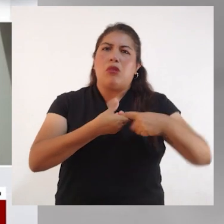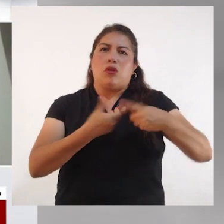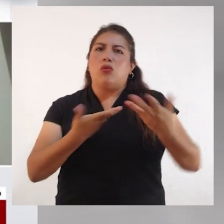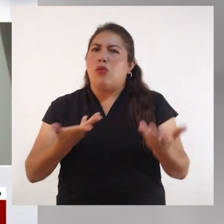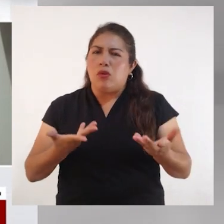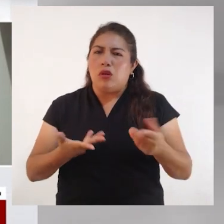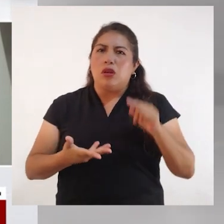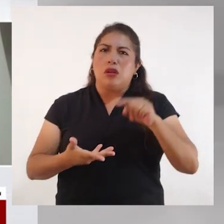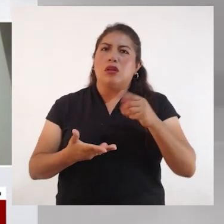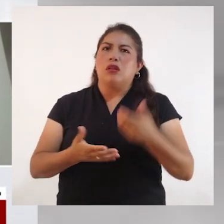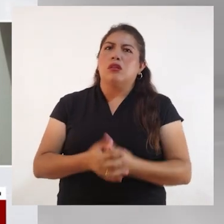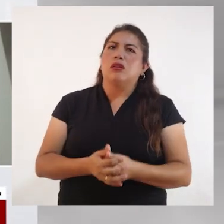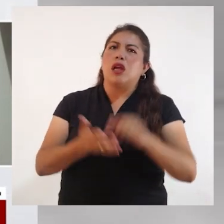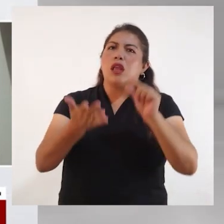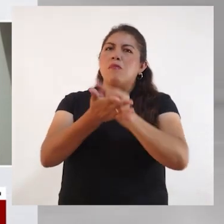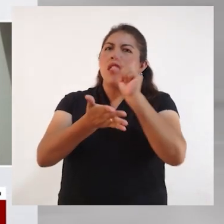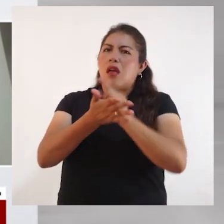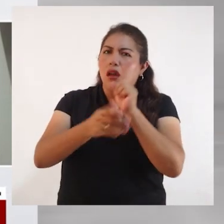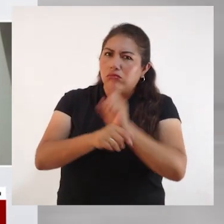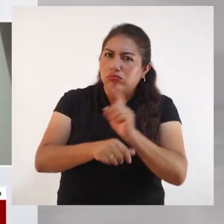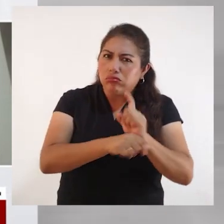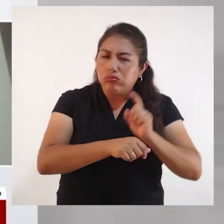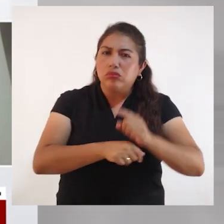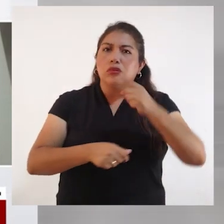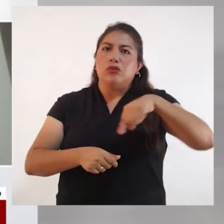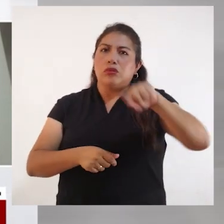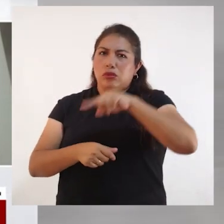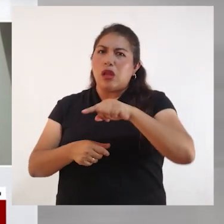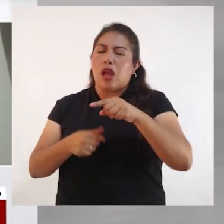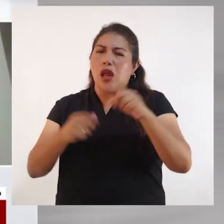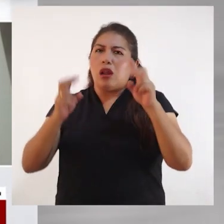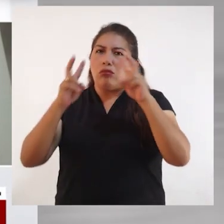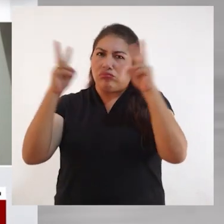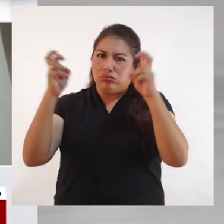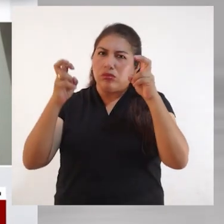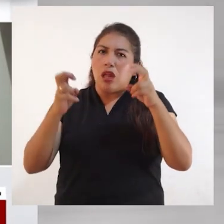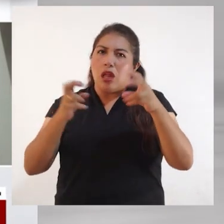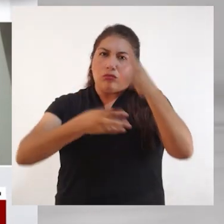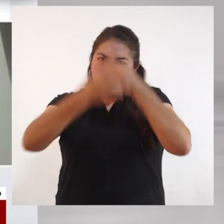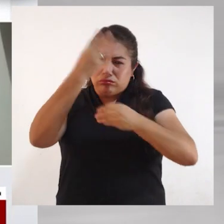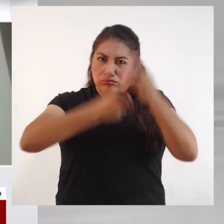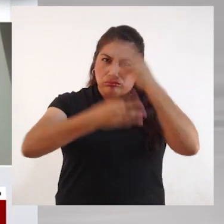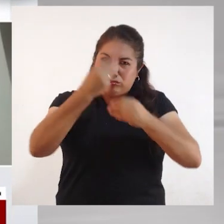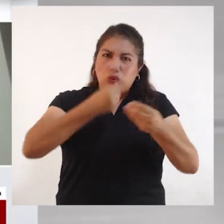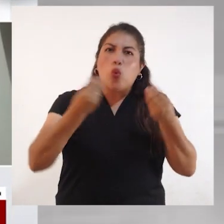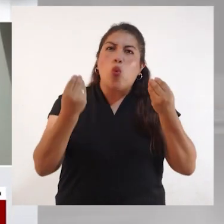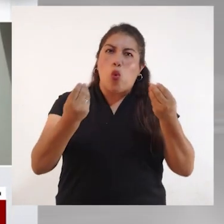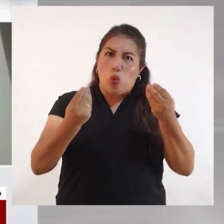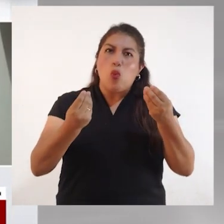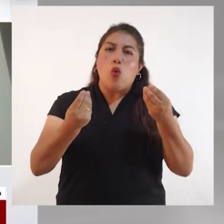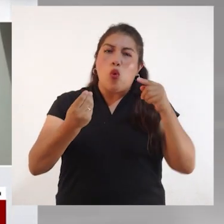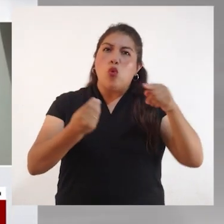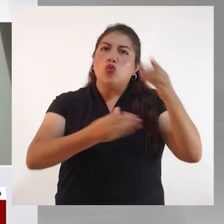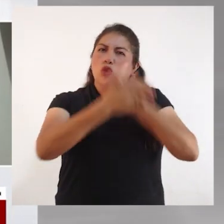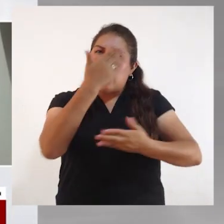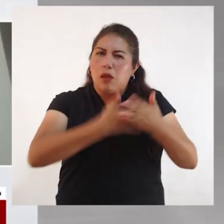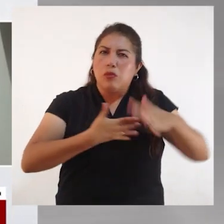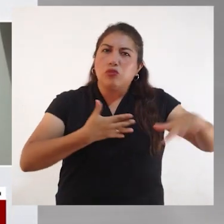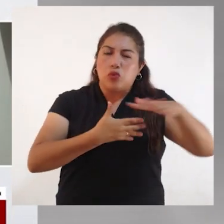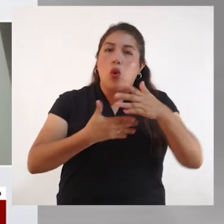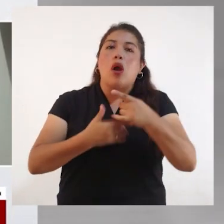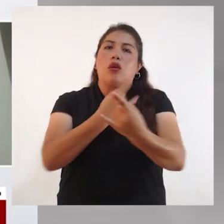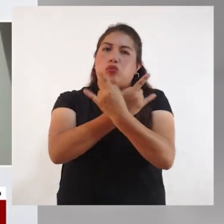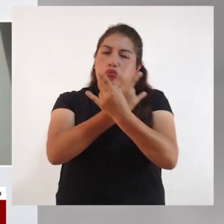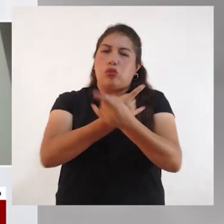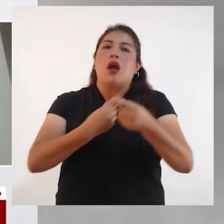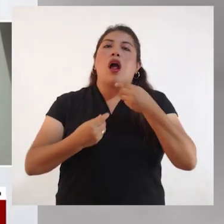a las adecuaciones pedagógicas que deben recibir los niños y niñas con discapacidad, se debe atubir a la UGEL de su